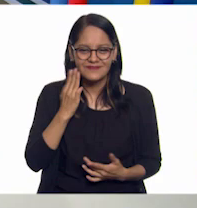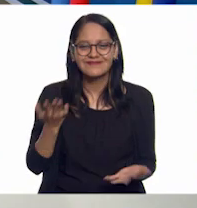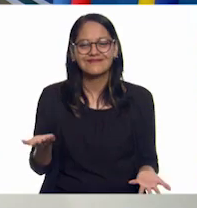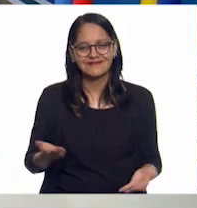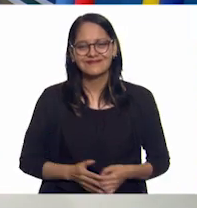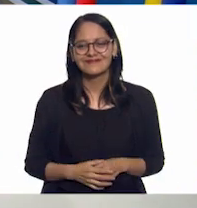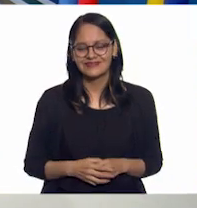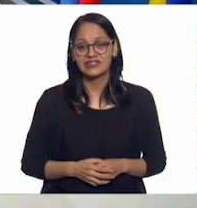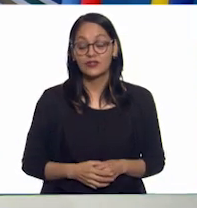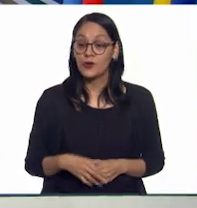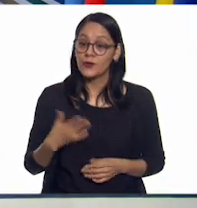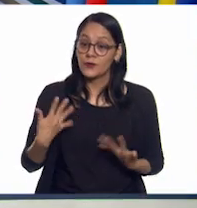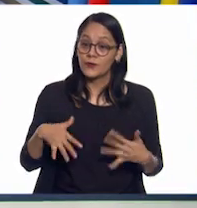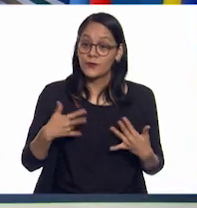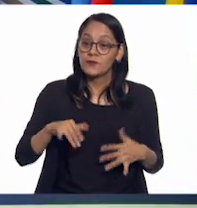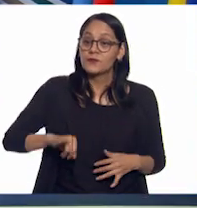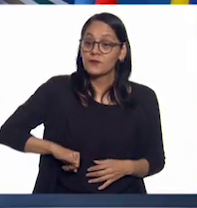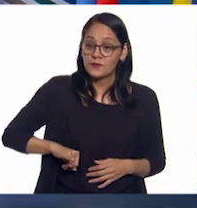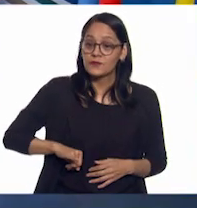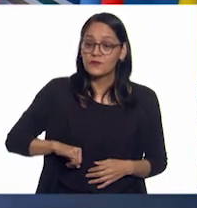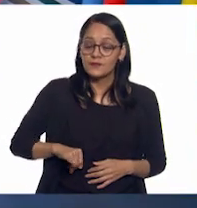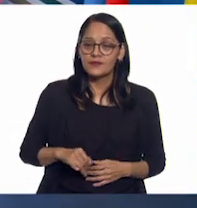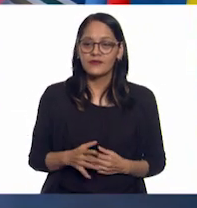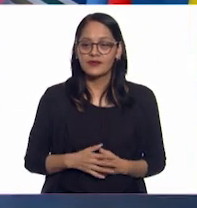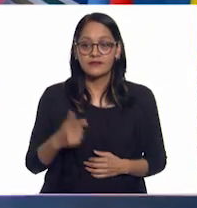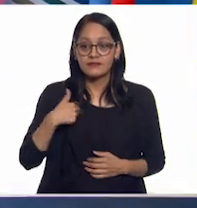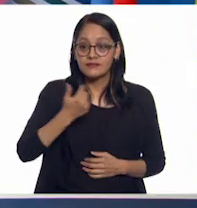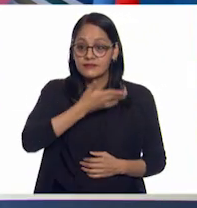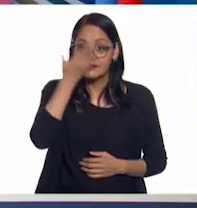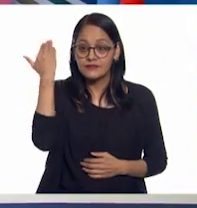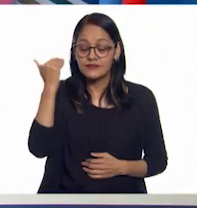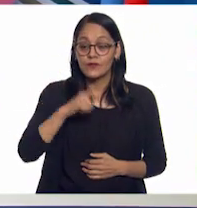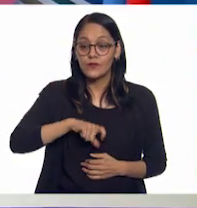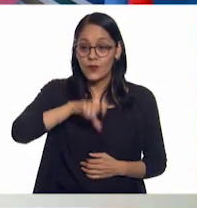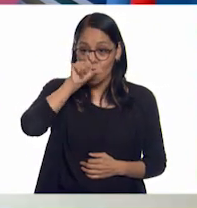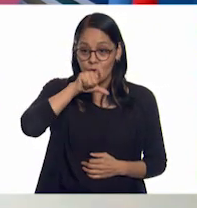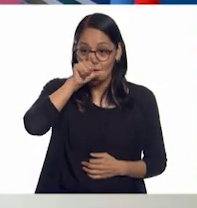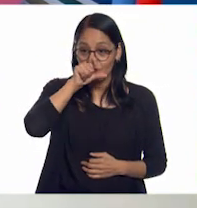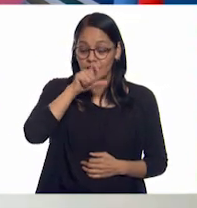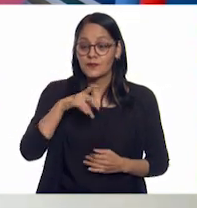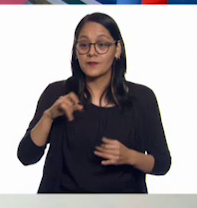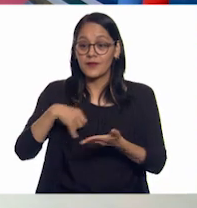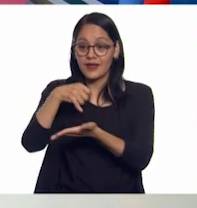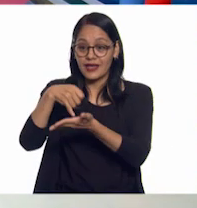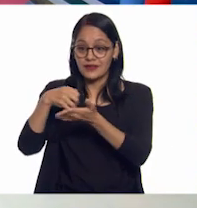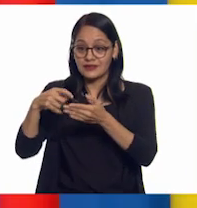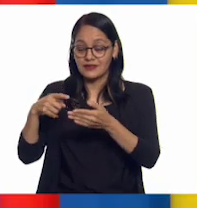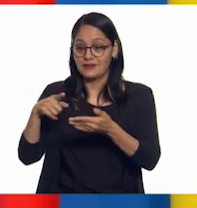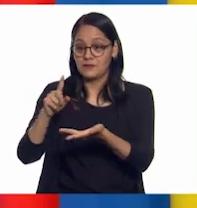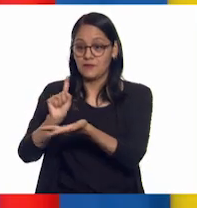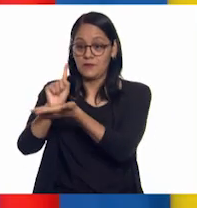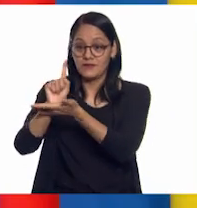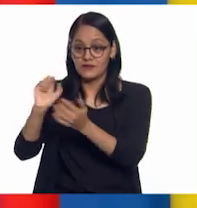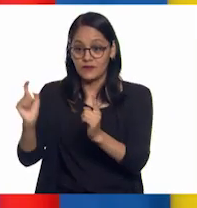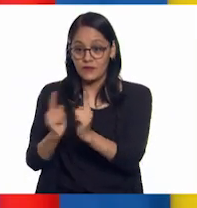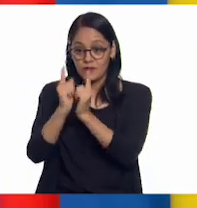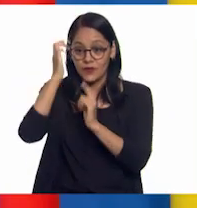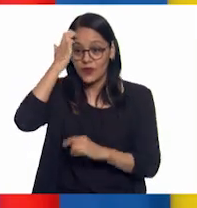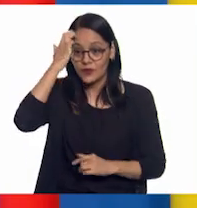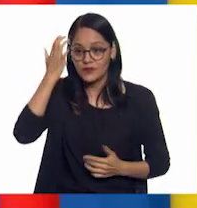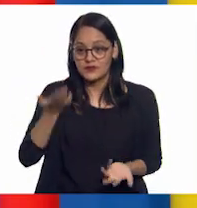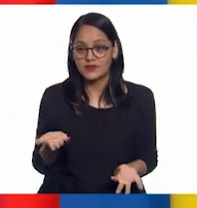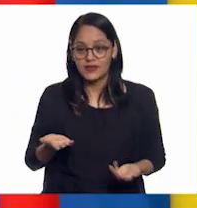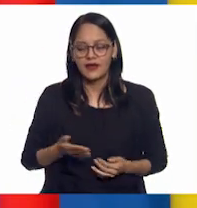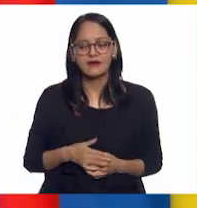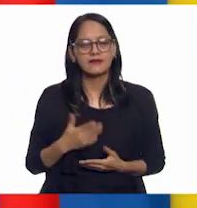¡Órale! ¡Qué interesante, maestra! Yo no sabía que pues Lolo y la pirata se habían conocido así. Aunque ahora que lo